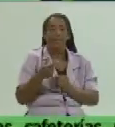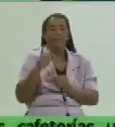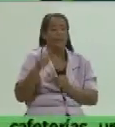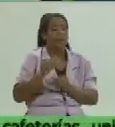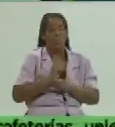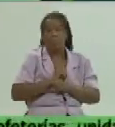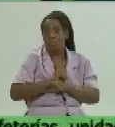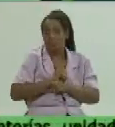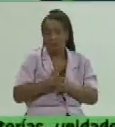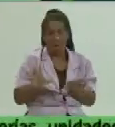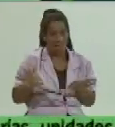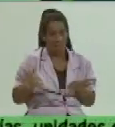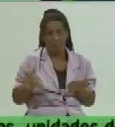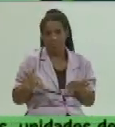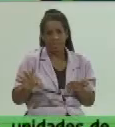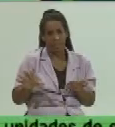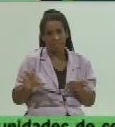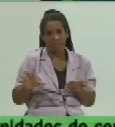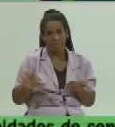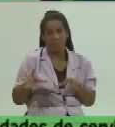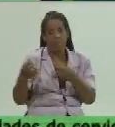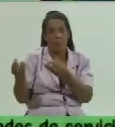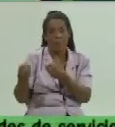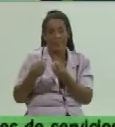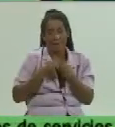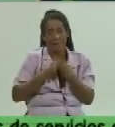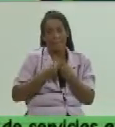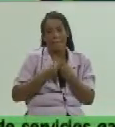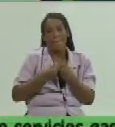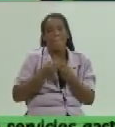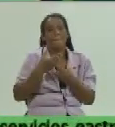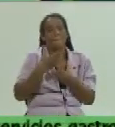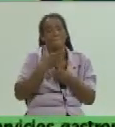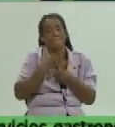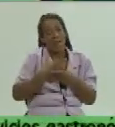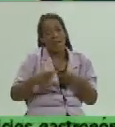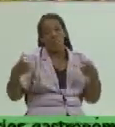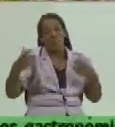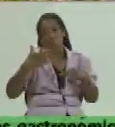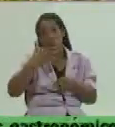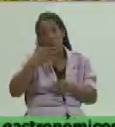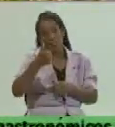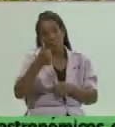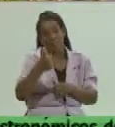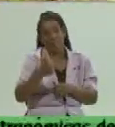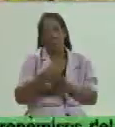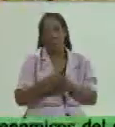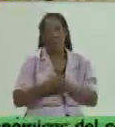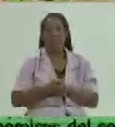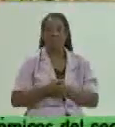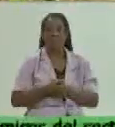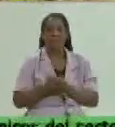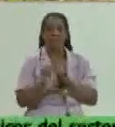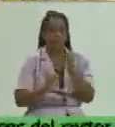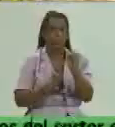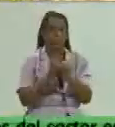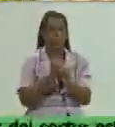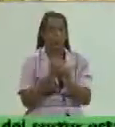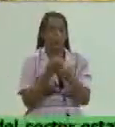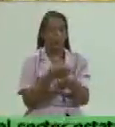a traer mayores beneficios en torno a la explotación y uso de la tierra